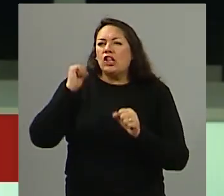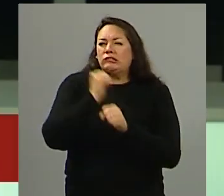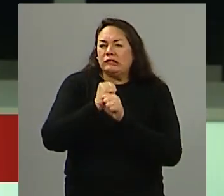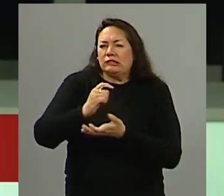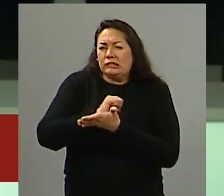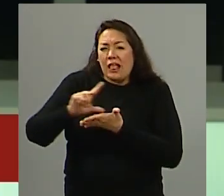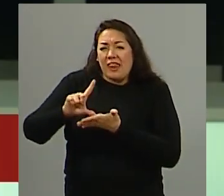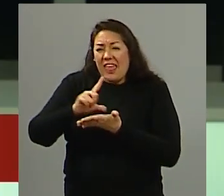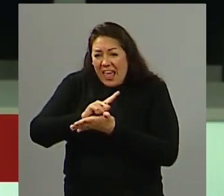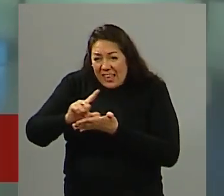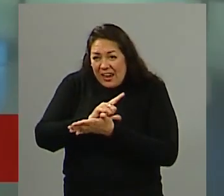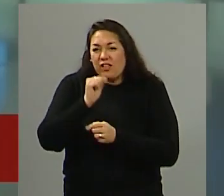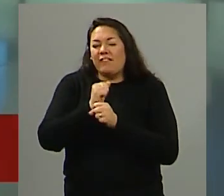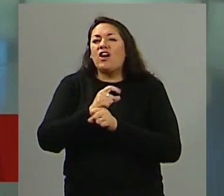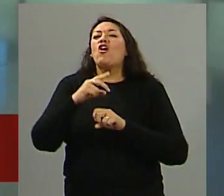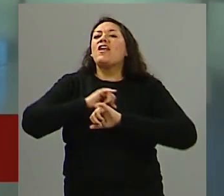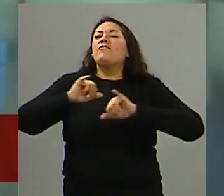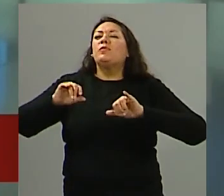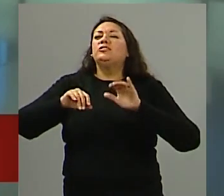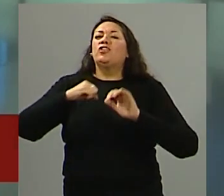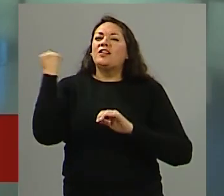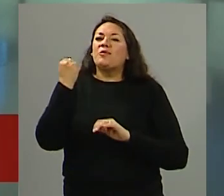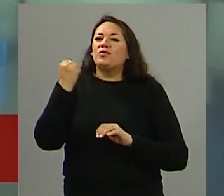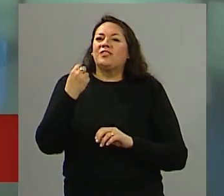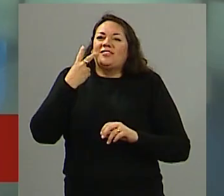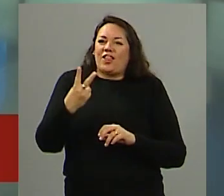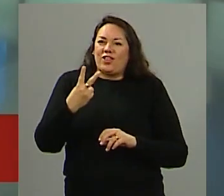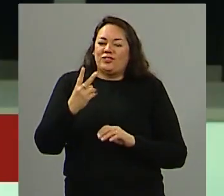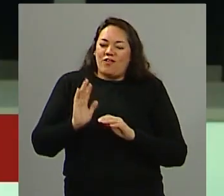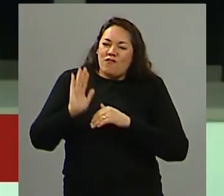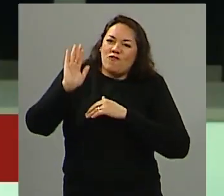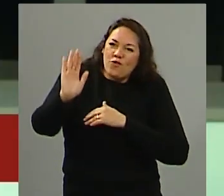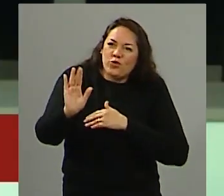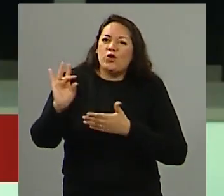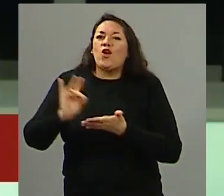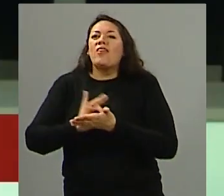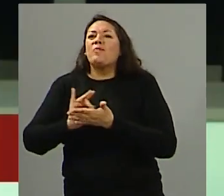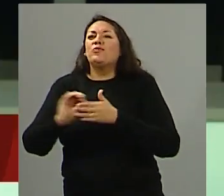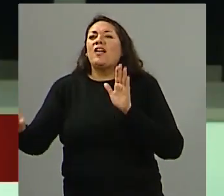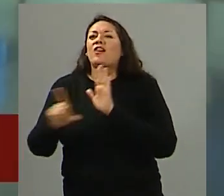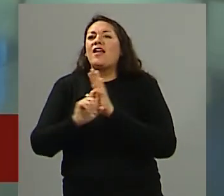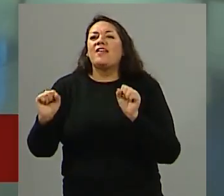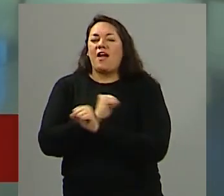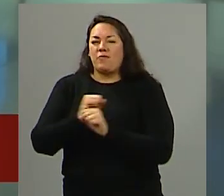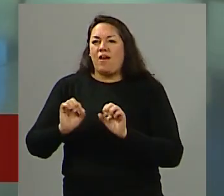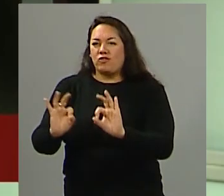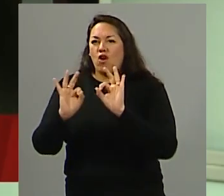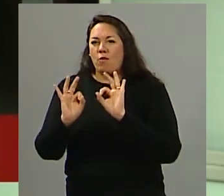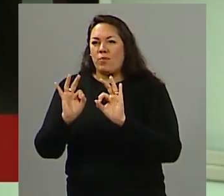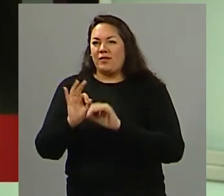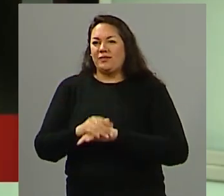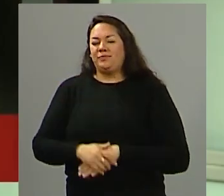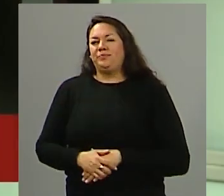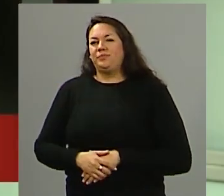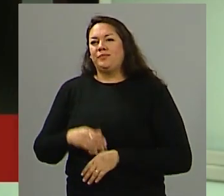tuvimos dos lindas noticias para nuestra provincia si Dios quiere que pronto diputados lo conviertan en ley bueno Adriana muchísimas